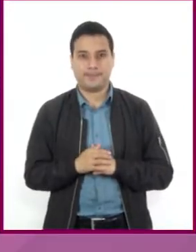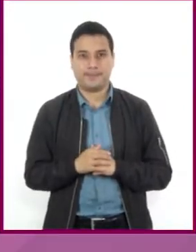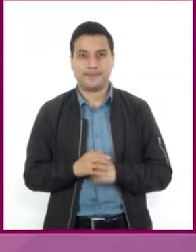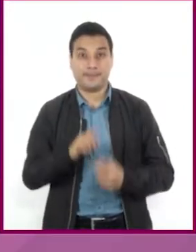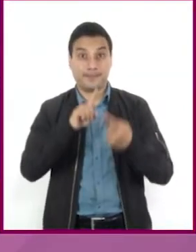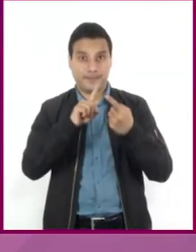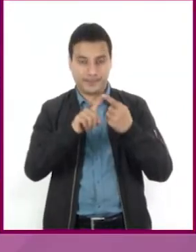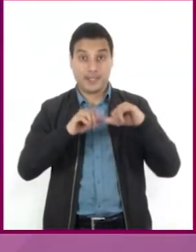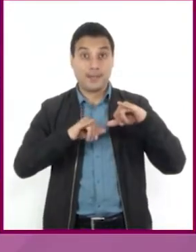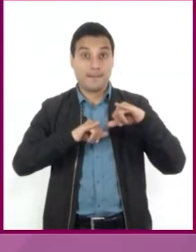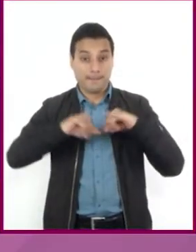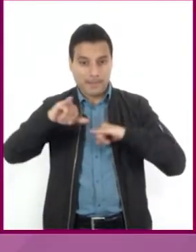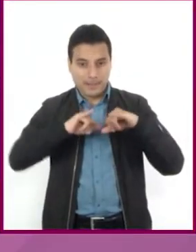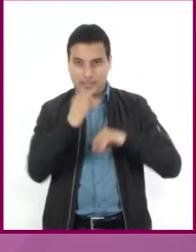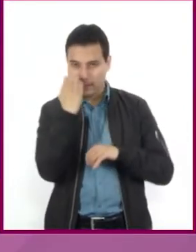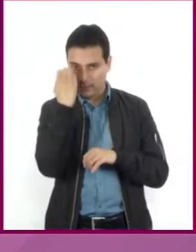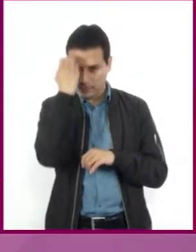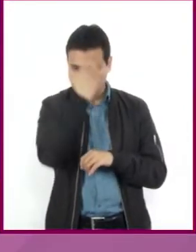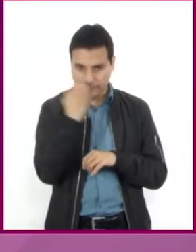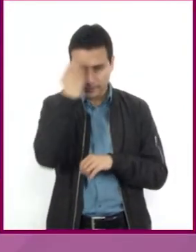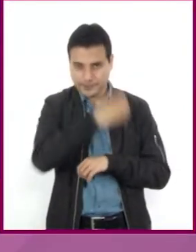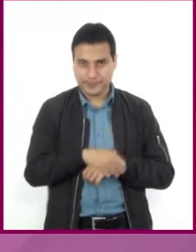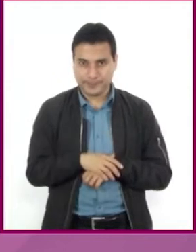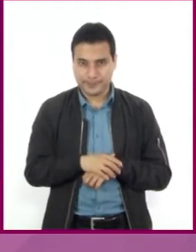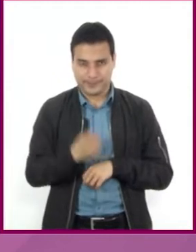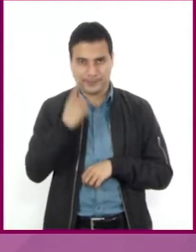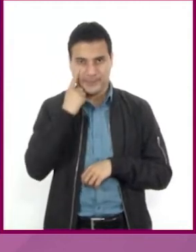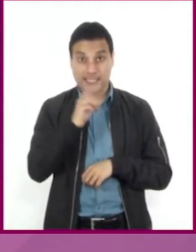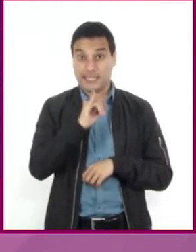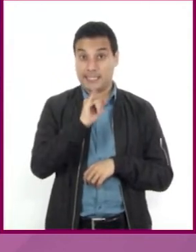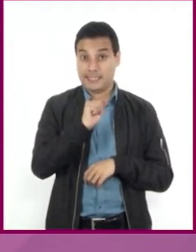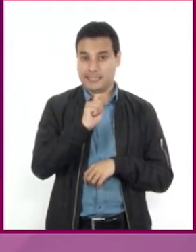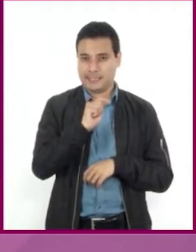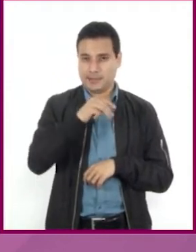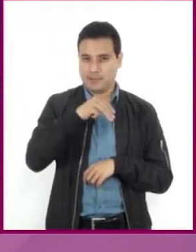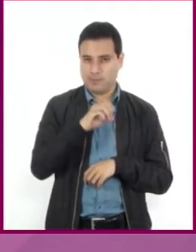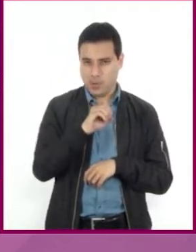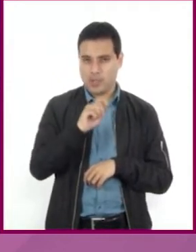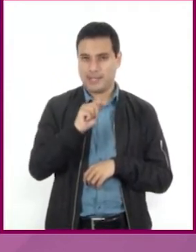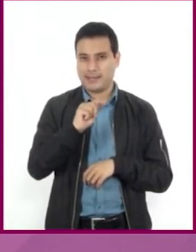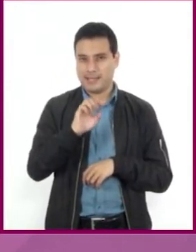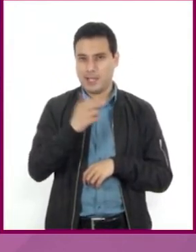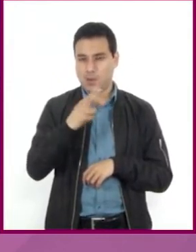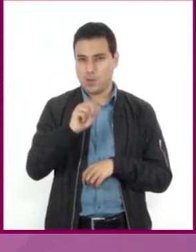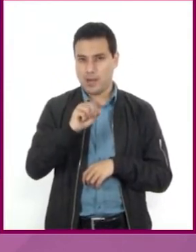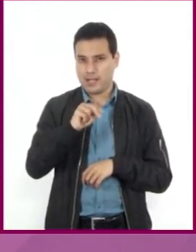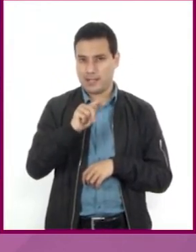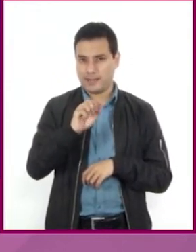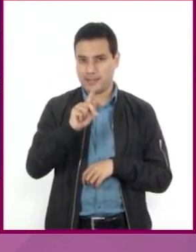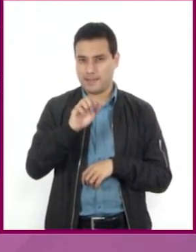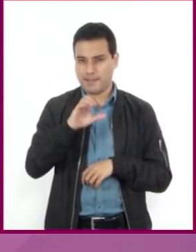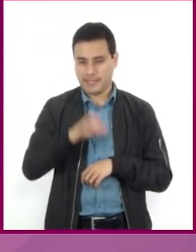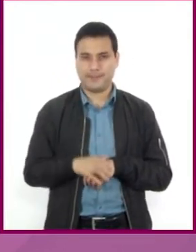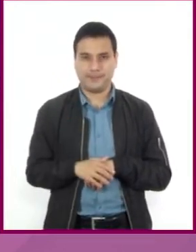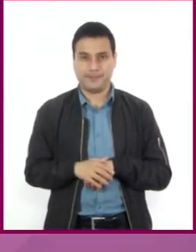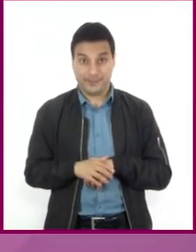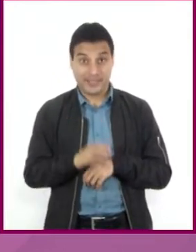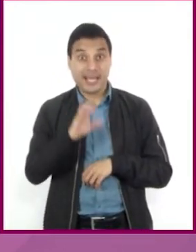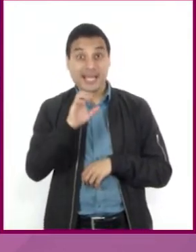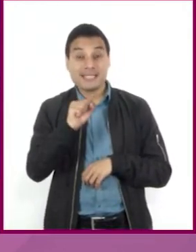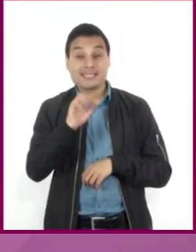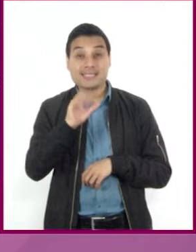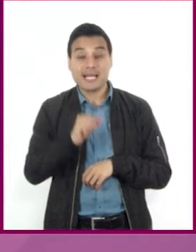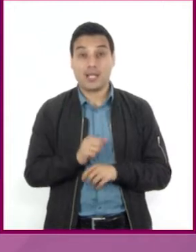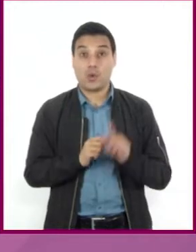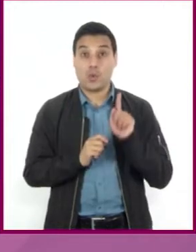bien el mapa, la región del Istmo de Tehuantepec. La escala numérica del mapa es 1, 6